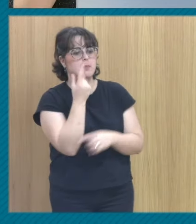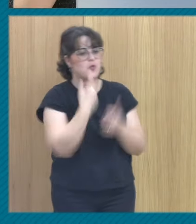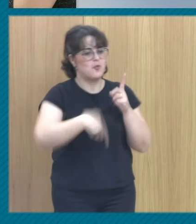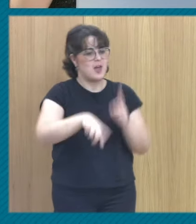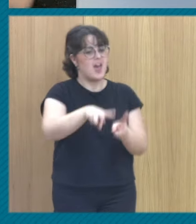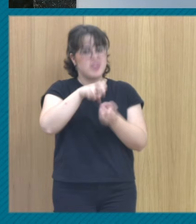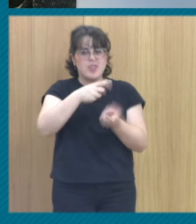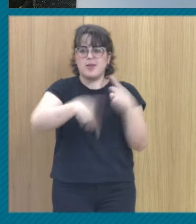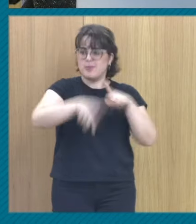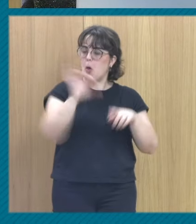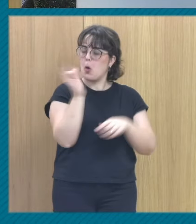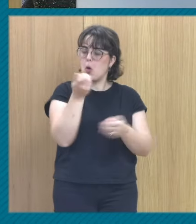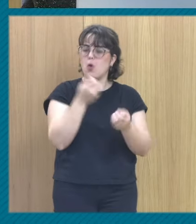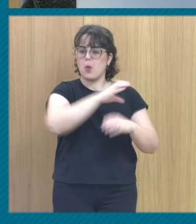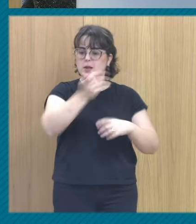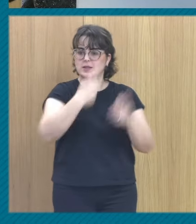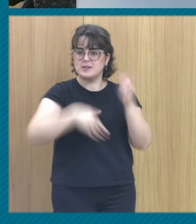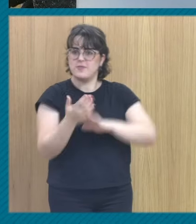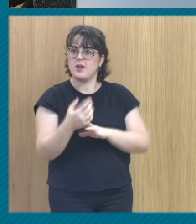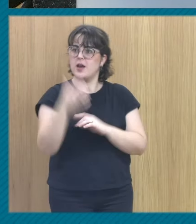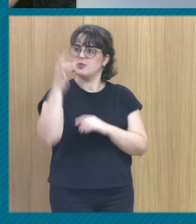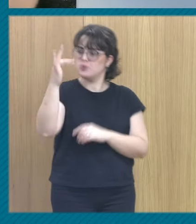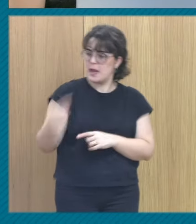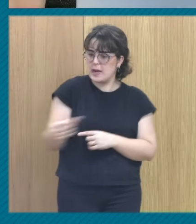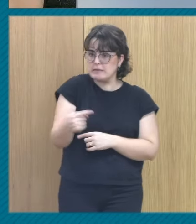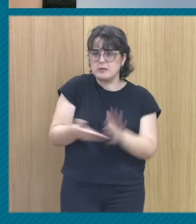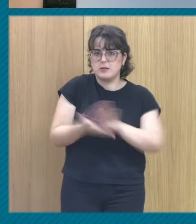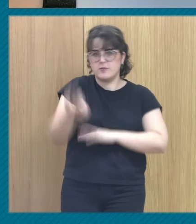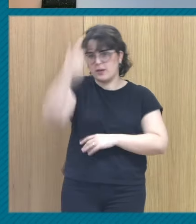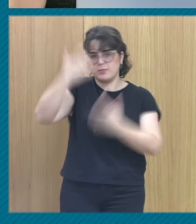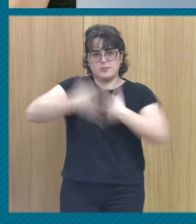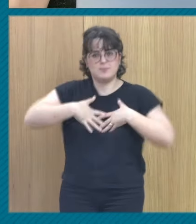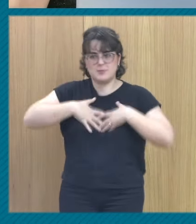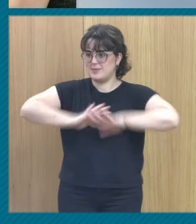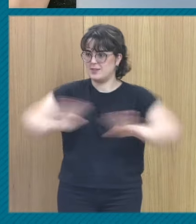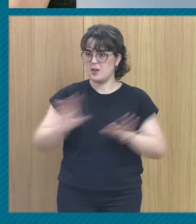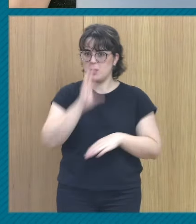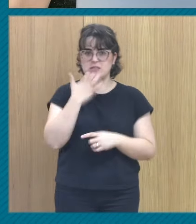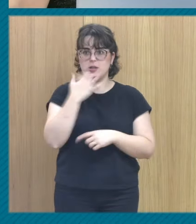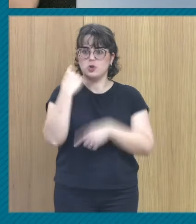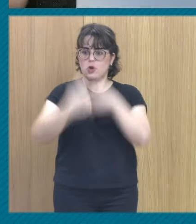compra. Pero el resto del tiempo el cajón de las sumas y las restas está cerrado porque si uno está sumando y restando todo el día se vuelve loco.